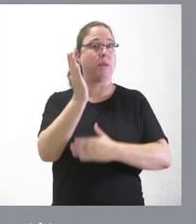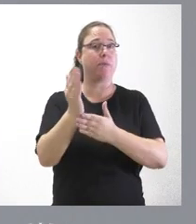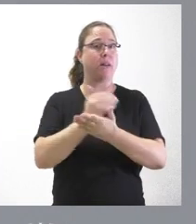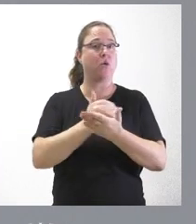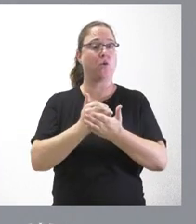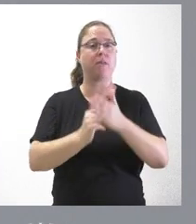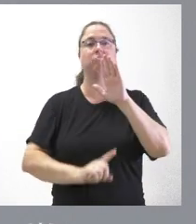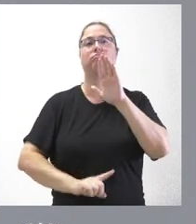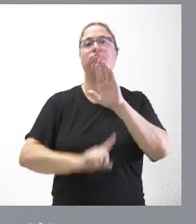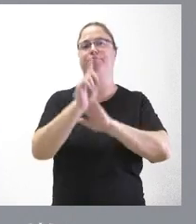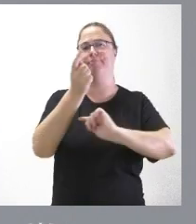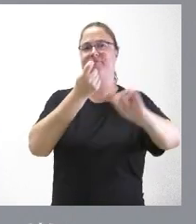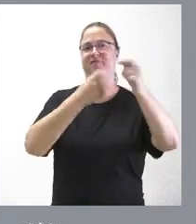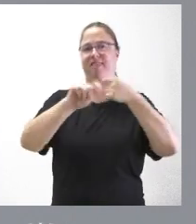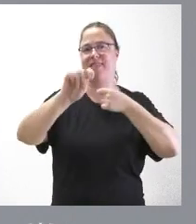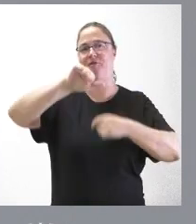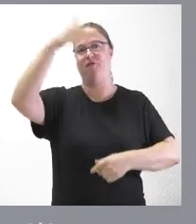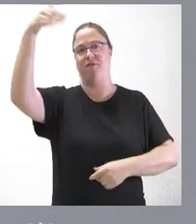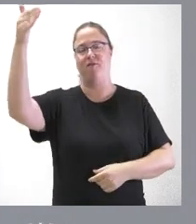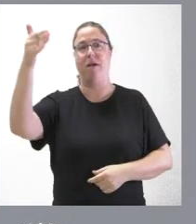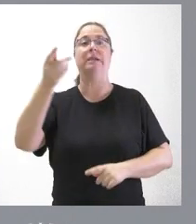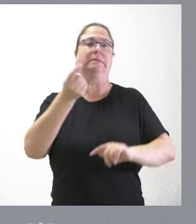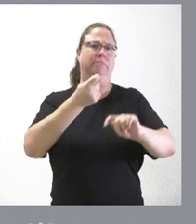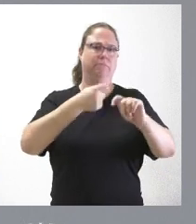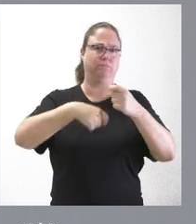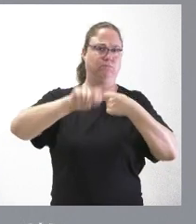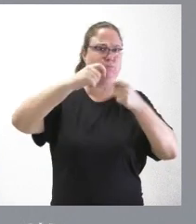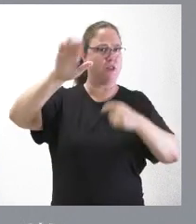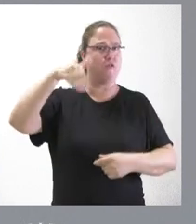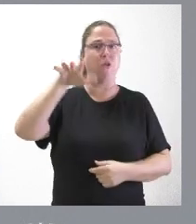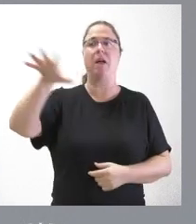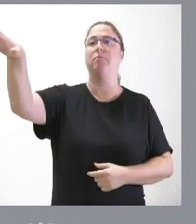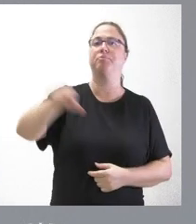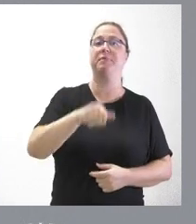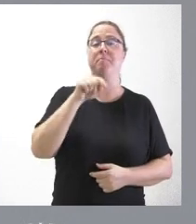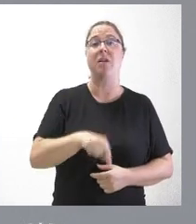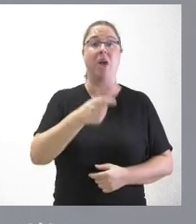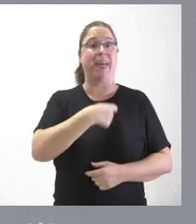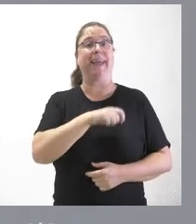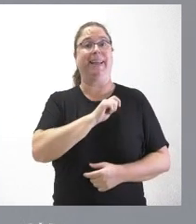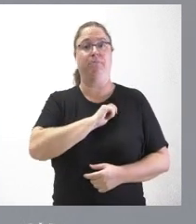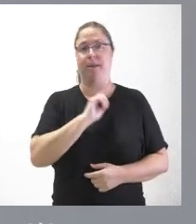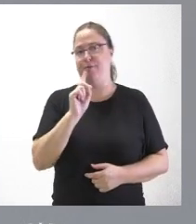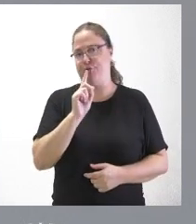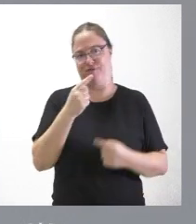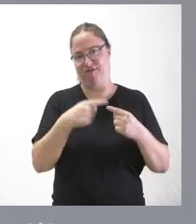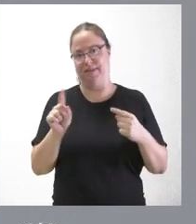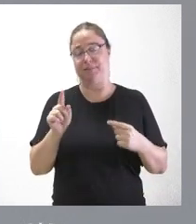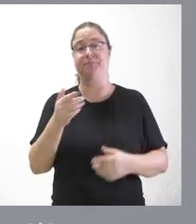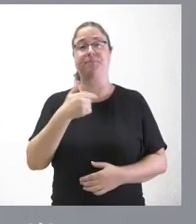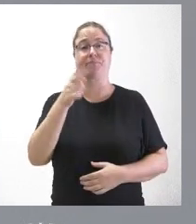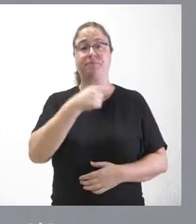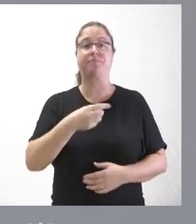en crecimiento de exportaciones en una comunidad que exporta más de lo que importa, al contrario de lo que ocurre en el contexto nacional. Somos los